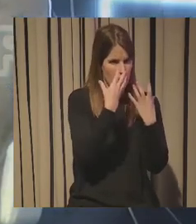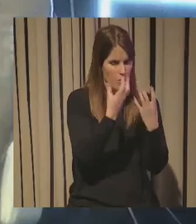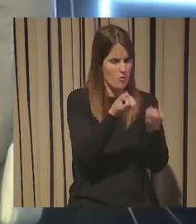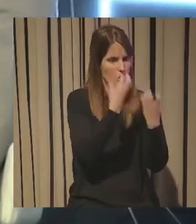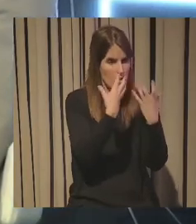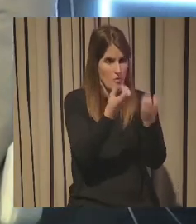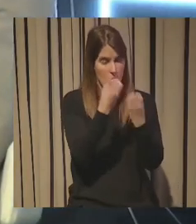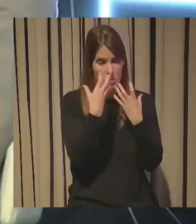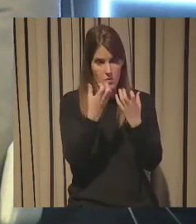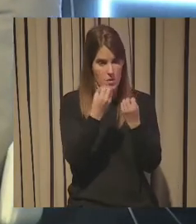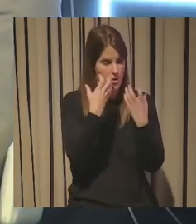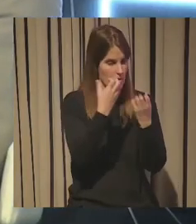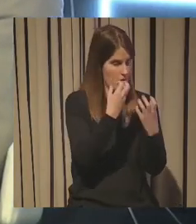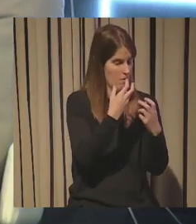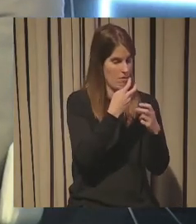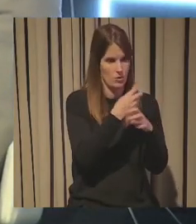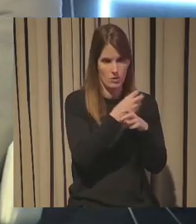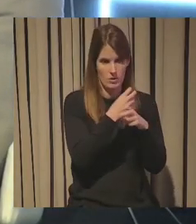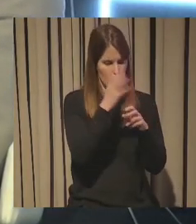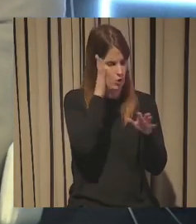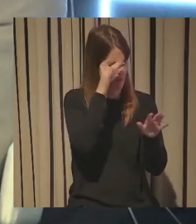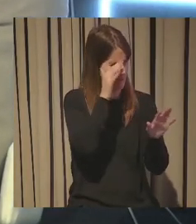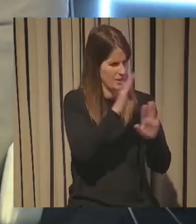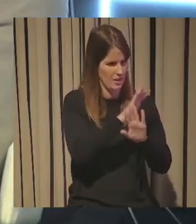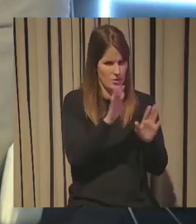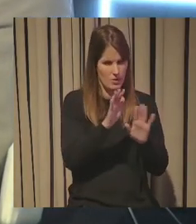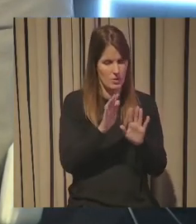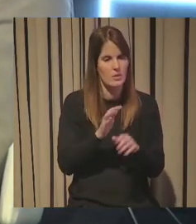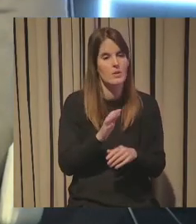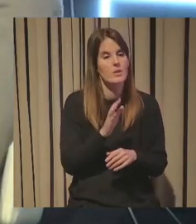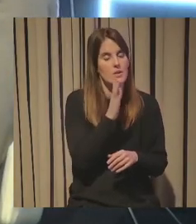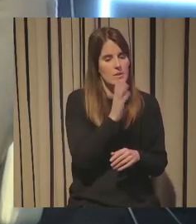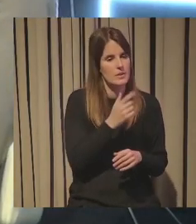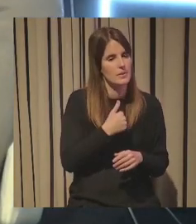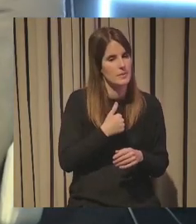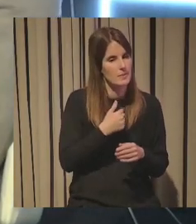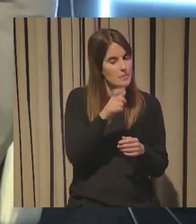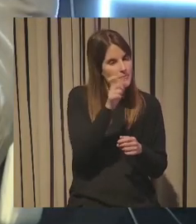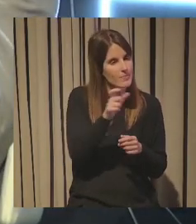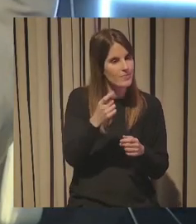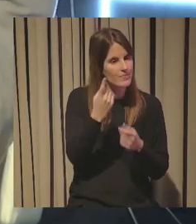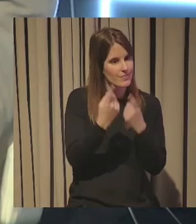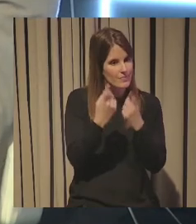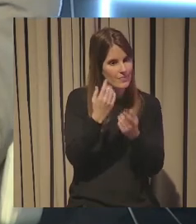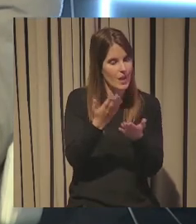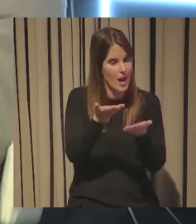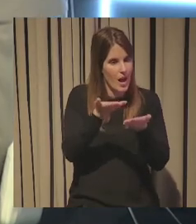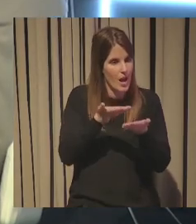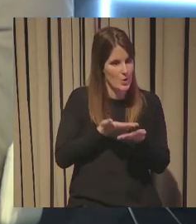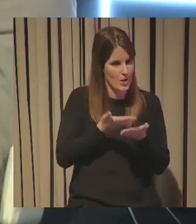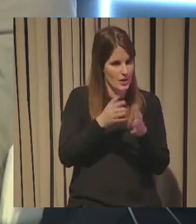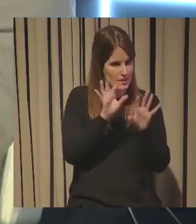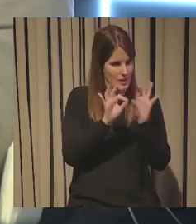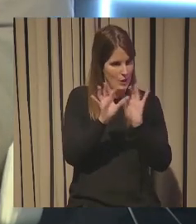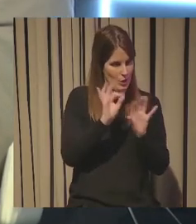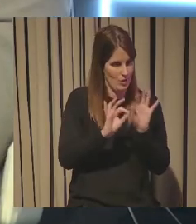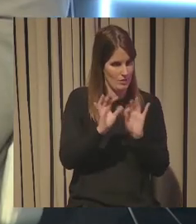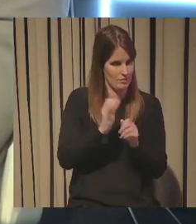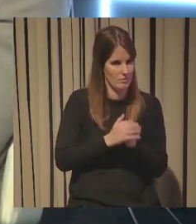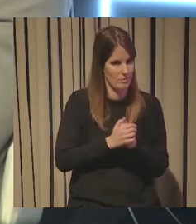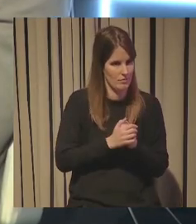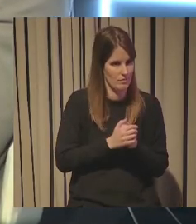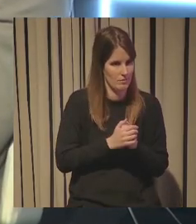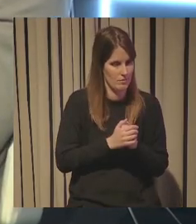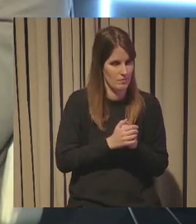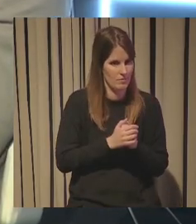nos apoyamos en el software de Inguma que está por aquí en Echo y ellos nos ayudan a hacer el canuto digamos pero luego ahí está la virtud en